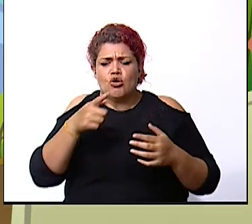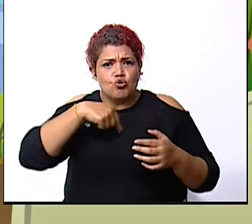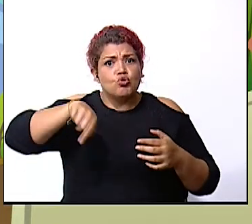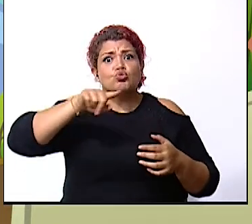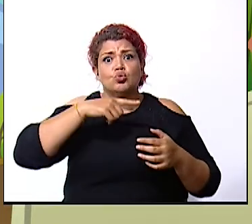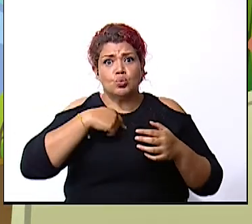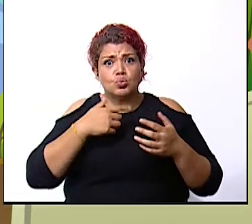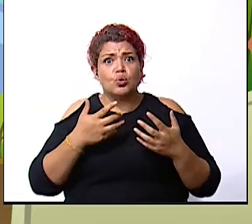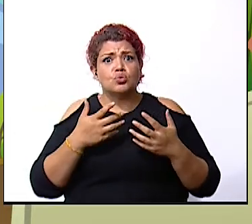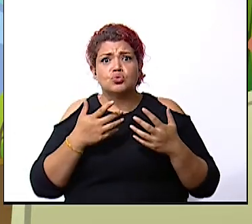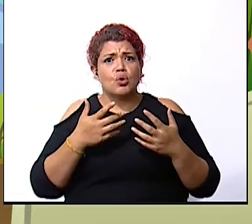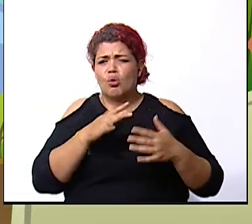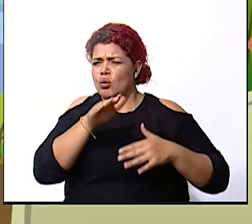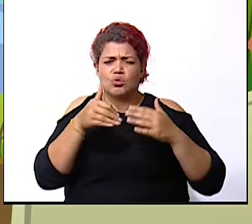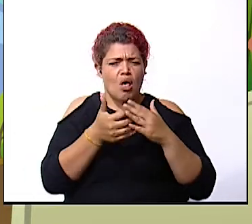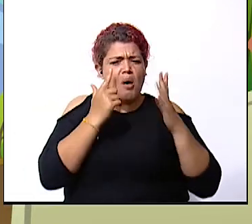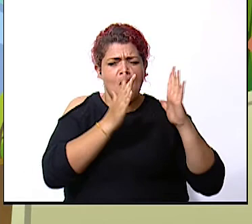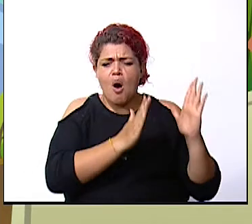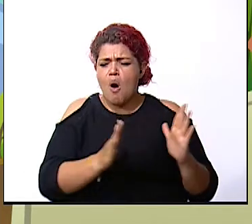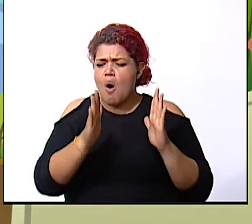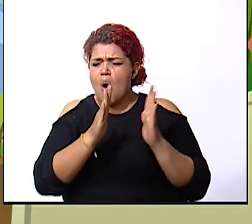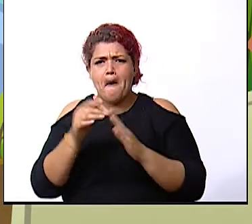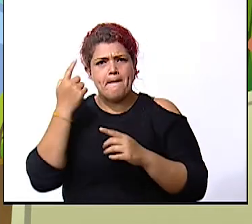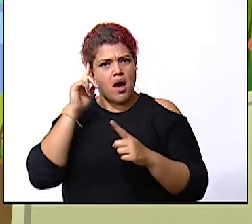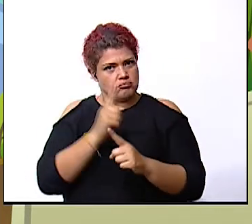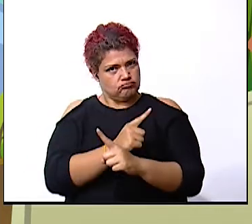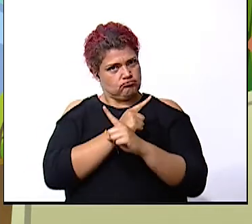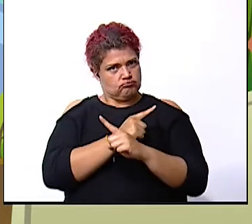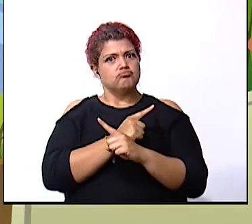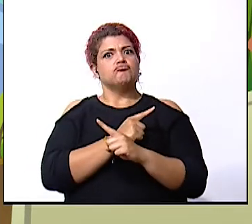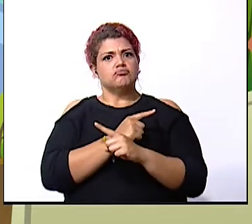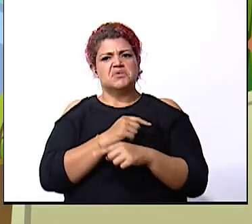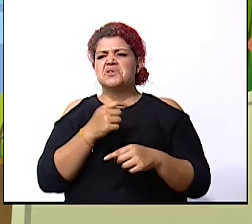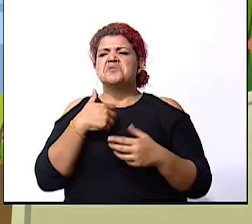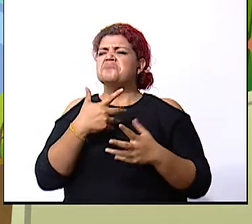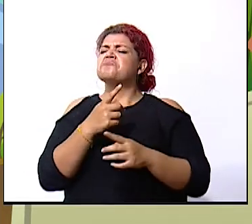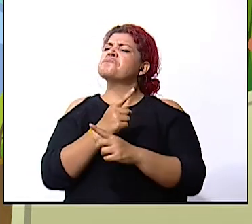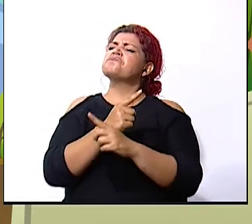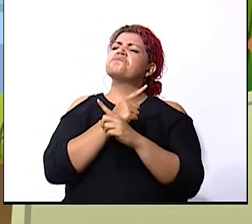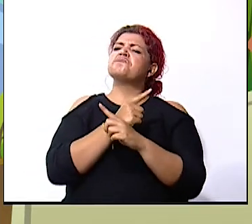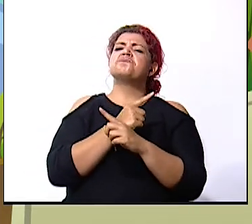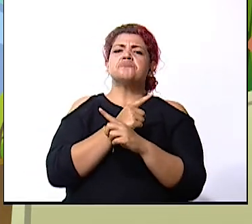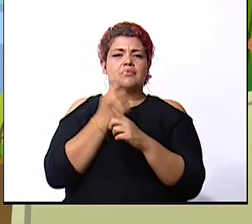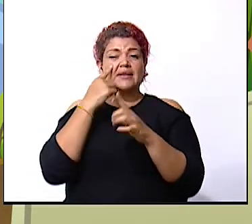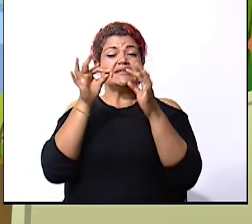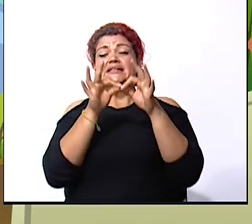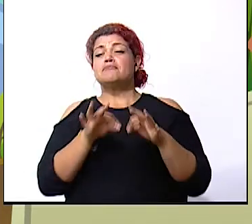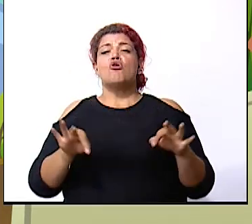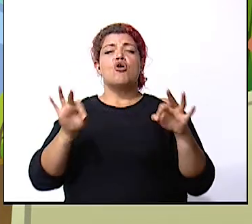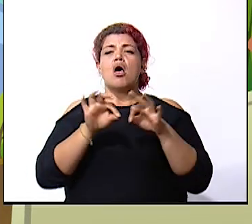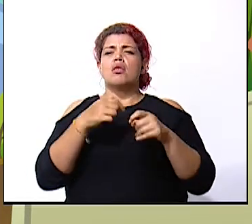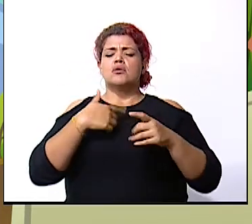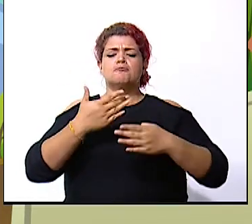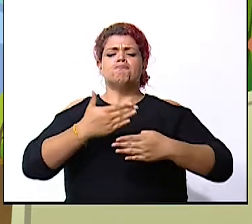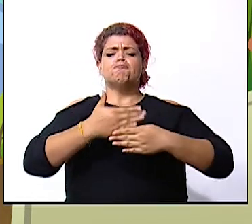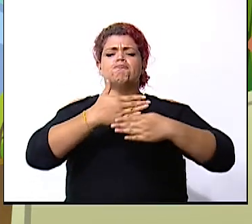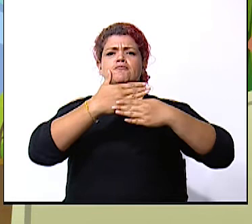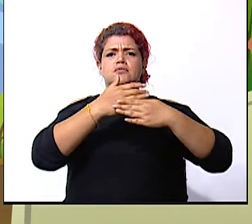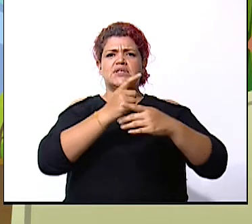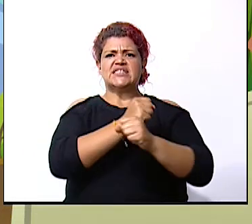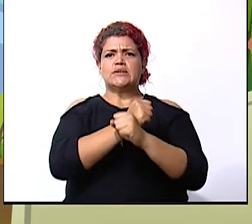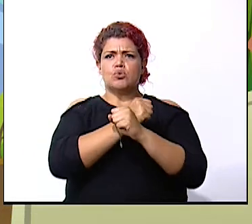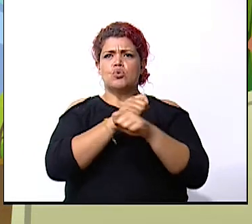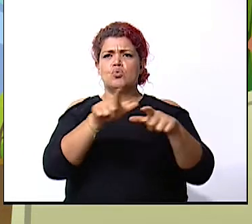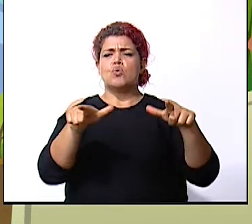nosotros toda una organización para prevenir y que vamos a hacer bueno lo más importante construir en una zona segura